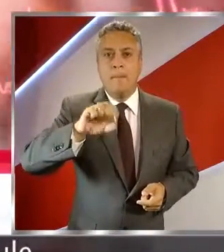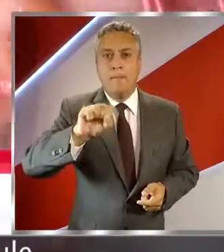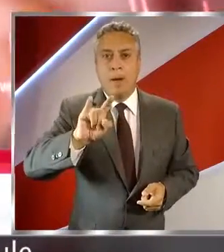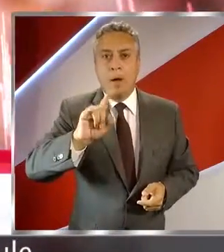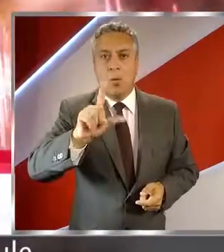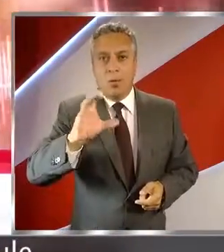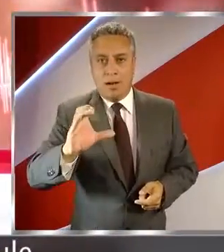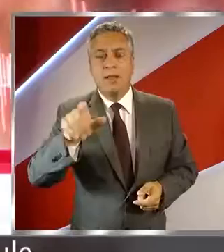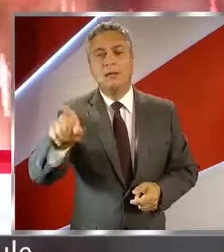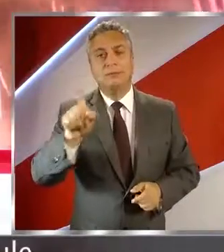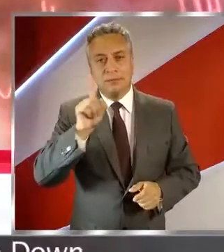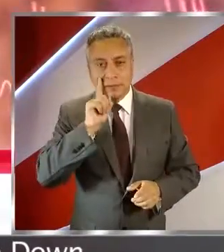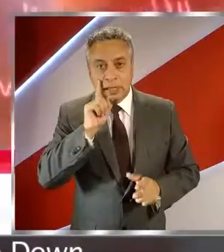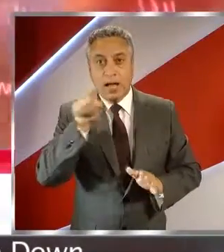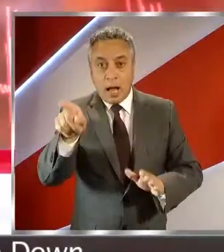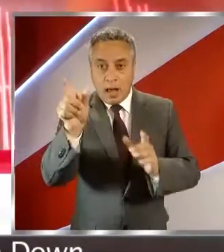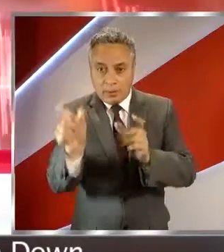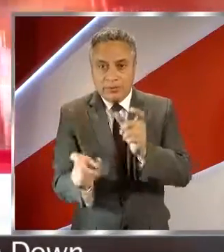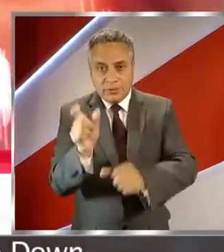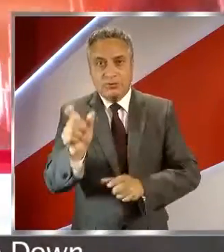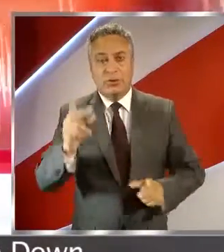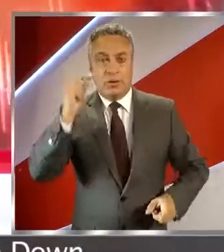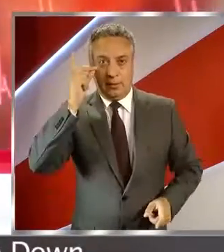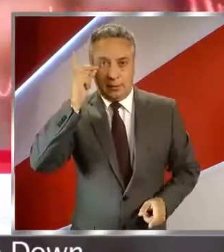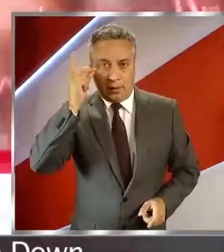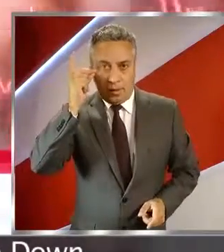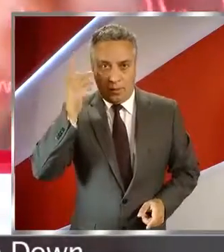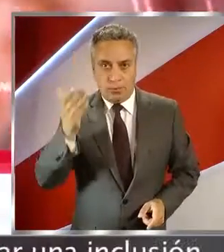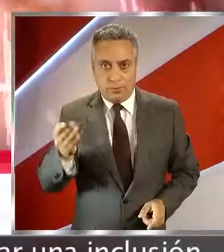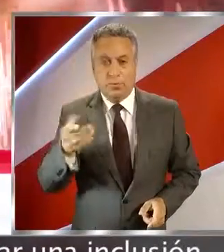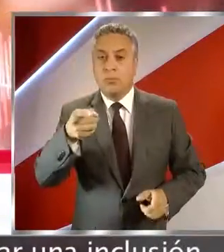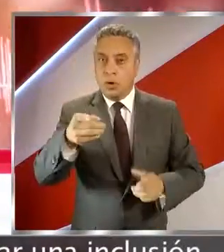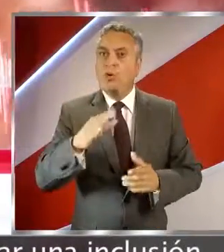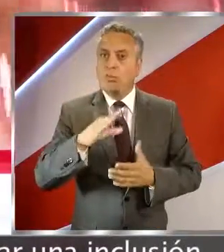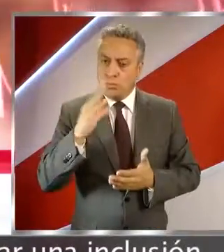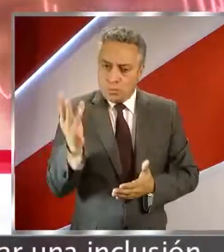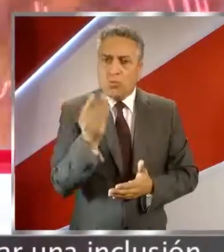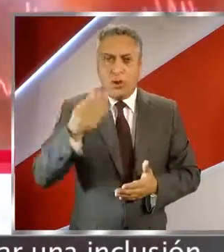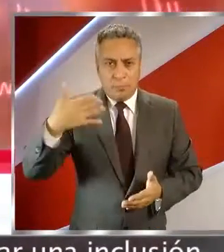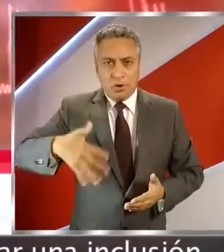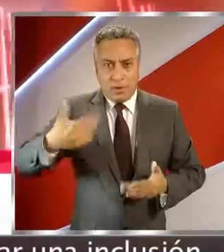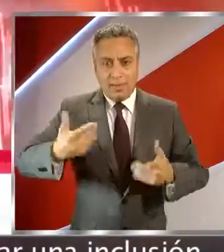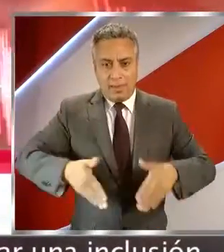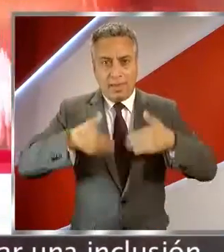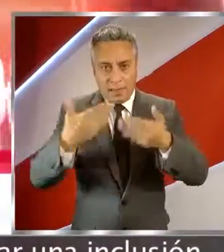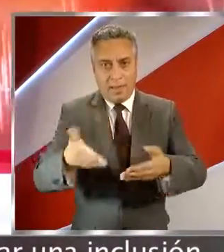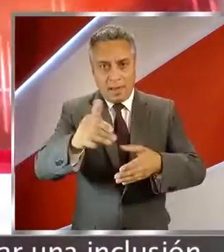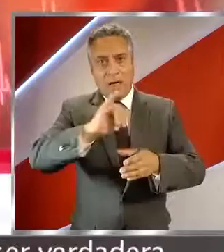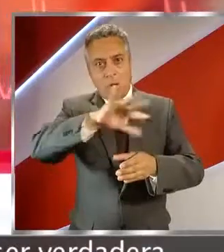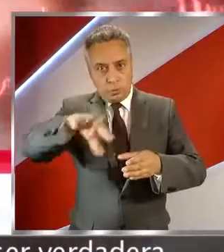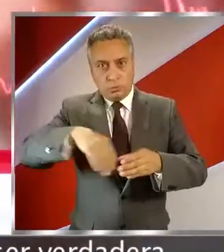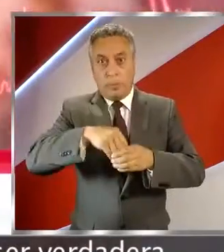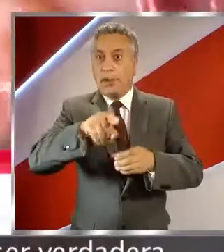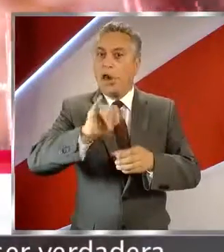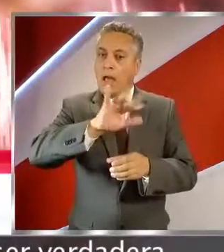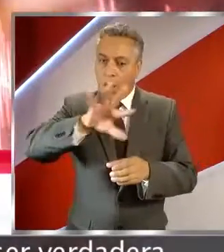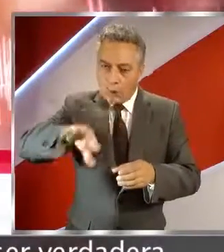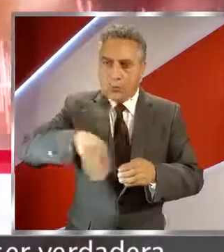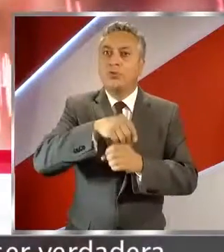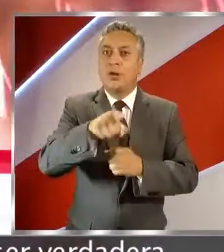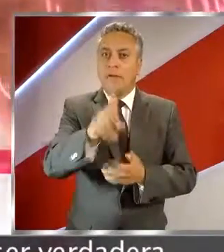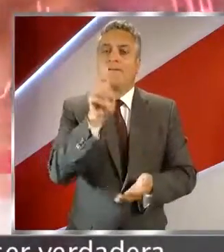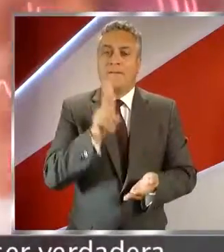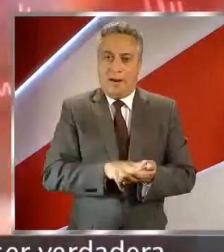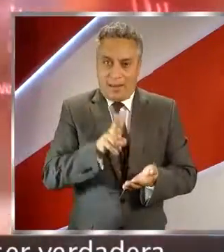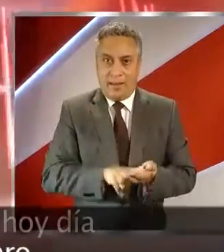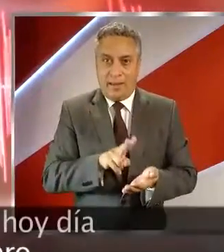zona del Maule que tengan síndrome de Down. Yo creo que es muy importante dar una inclusión, pero esta inclusión tiene que ser